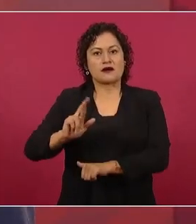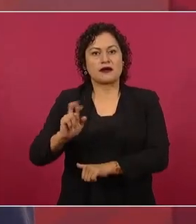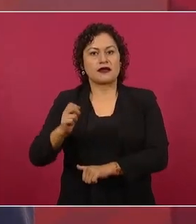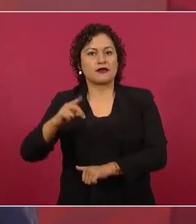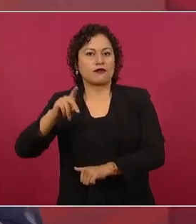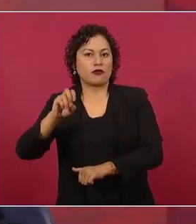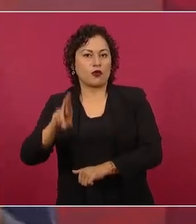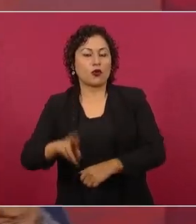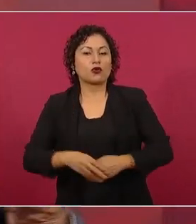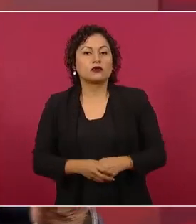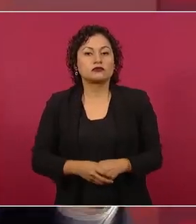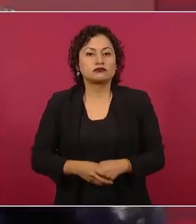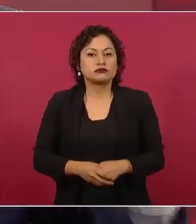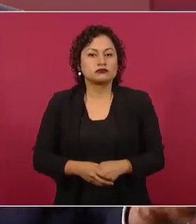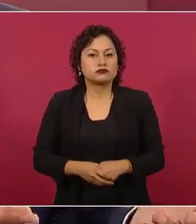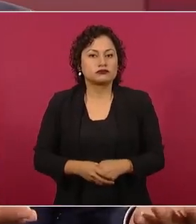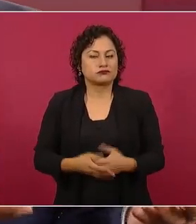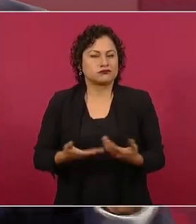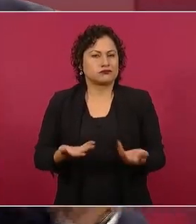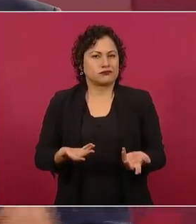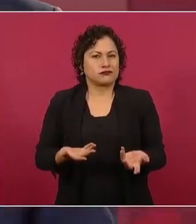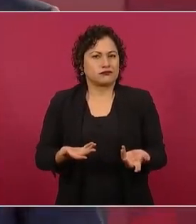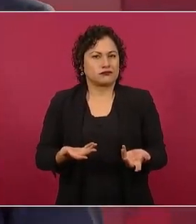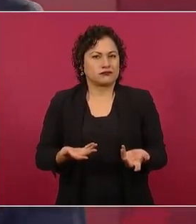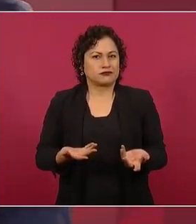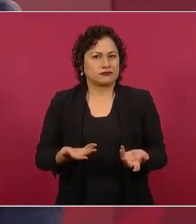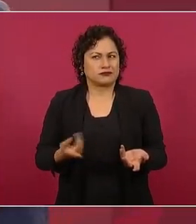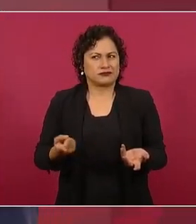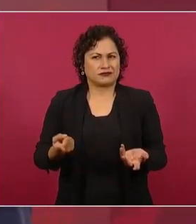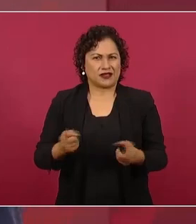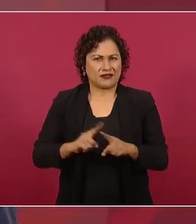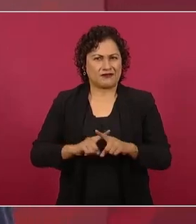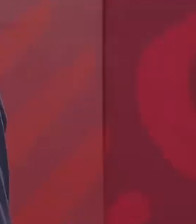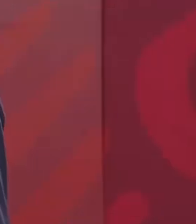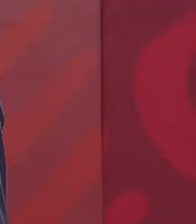que ser presidentes municipales,